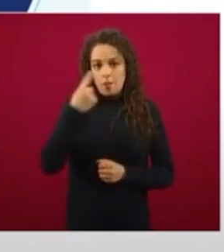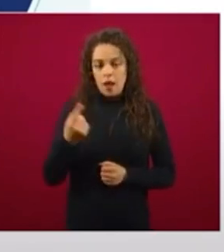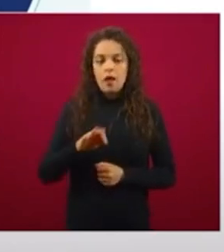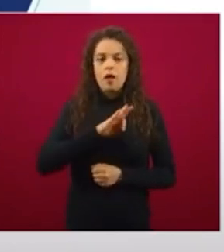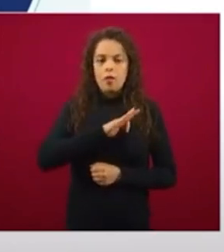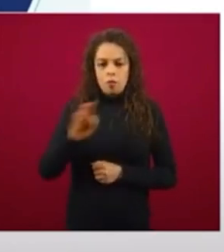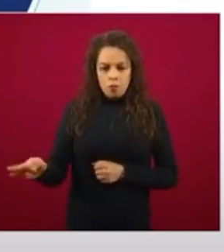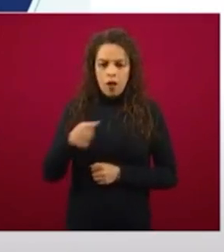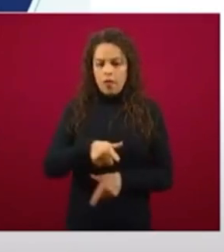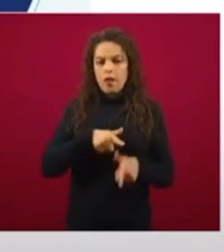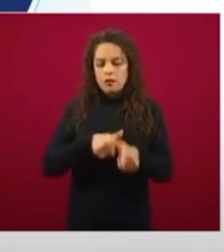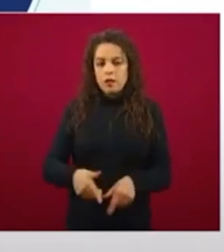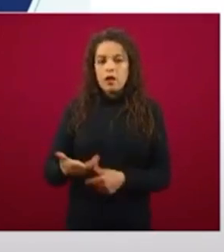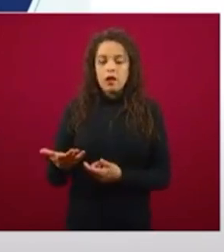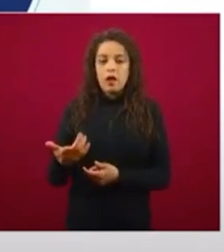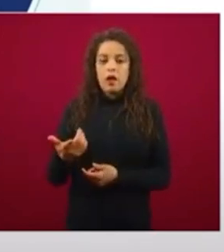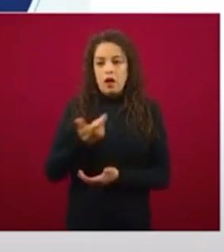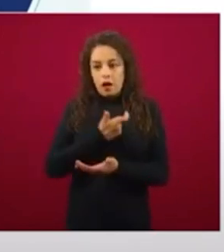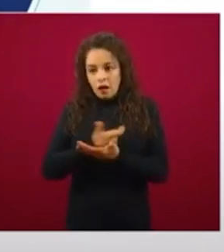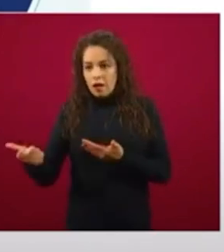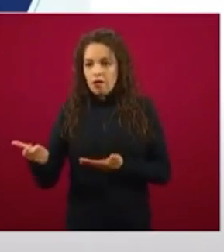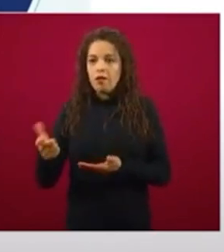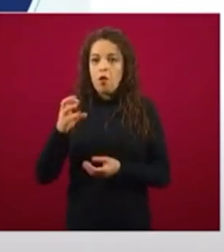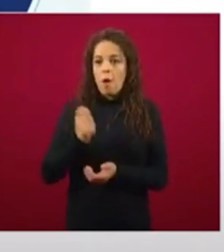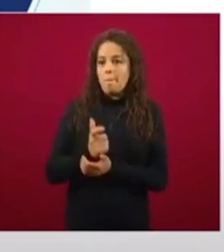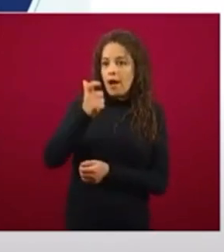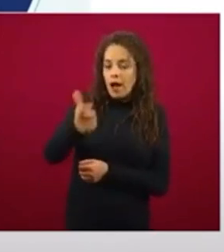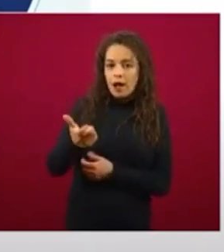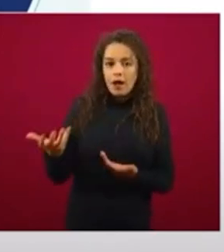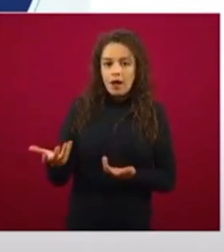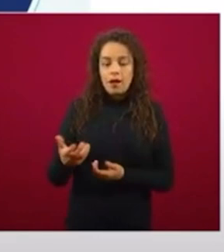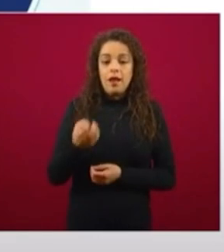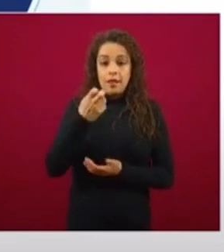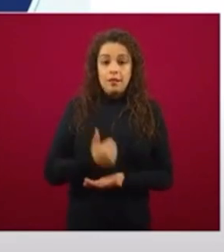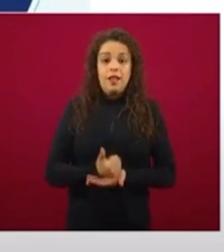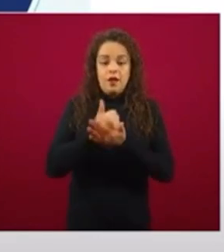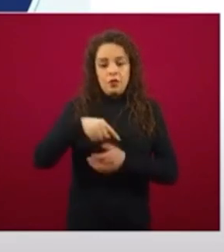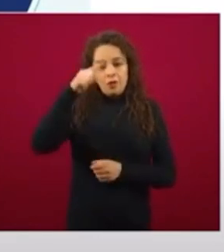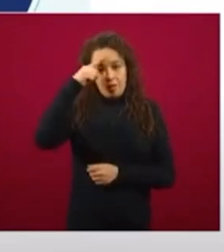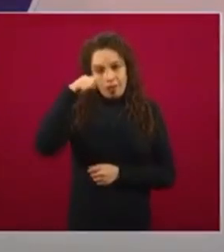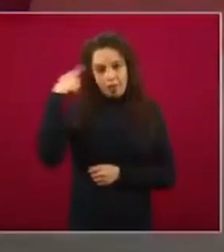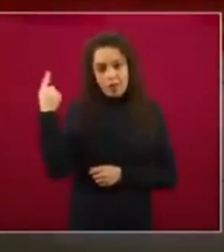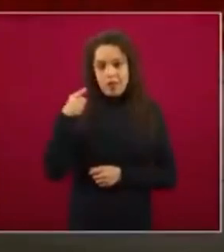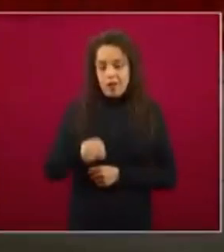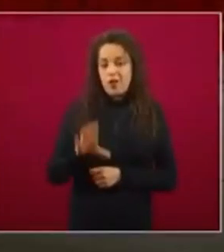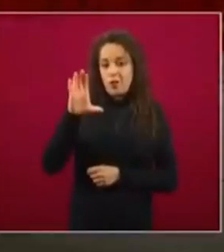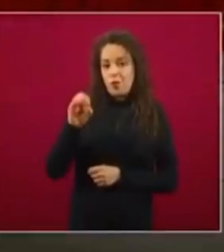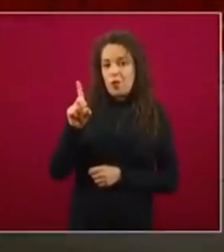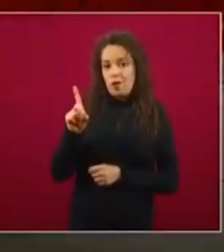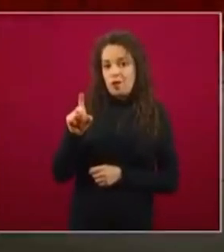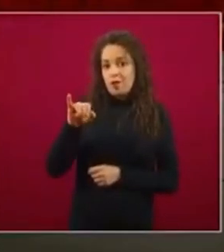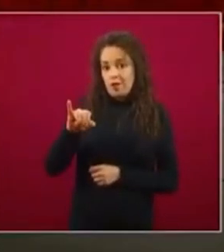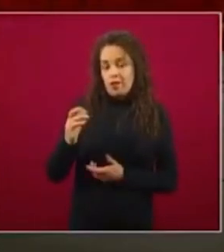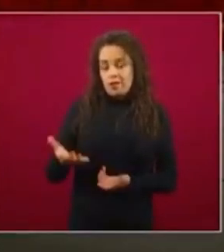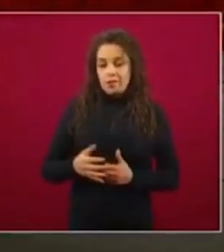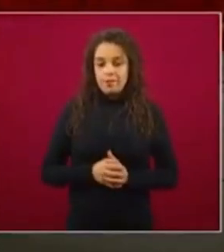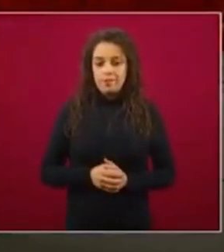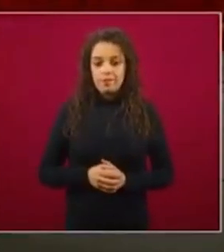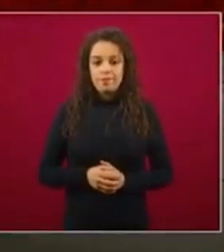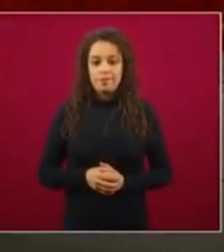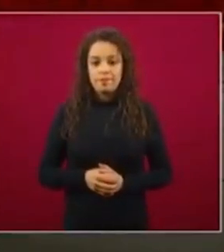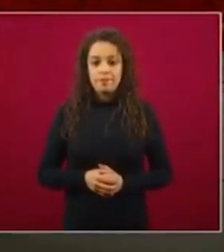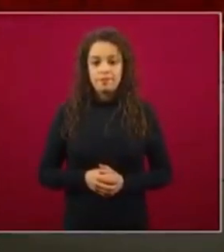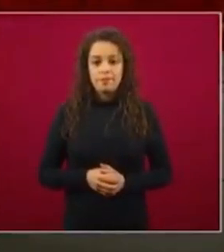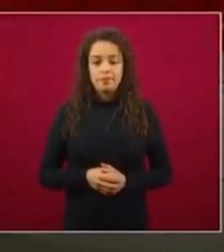riesgos a la salud. El CODI nos puede ayudar, puede ser un aliado muy significativo en términos de cómo podemos al menos